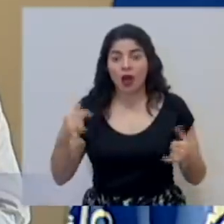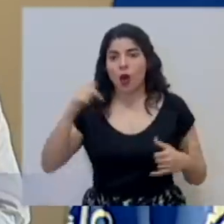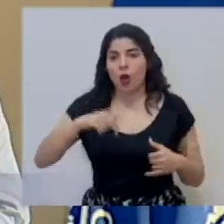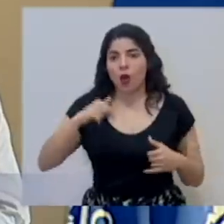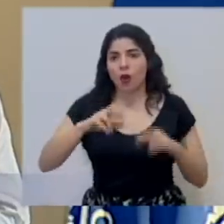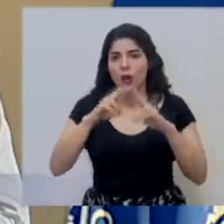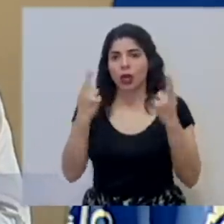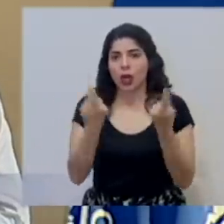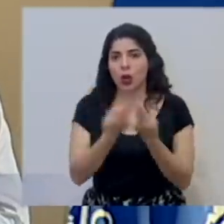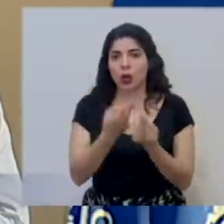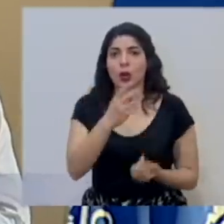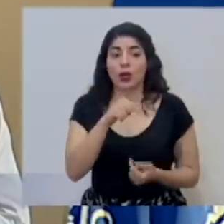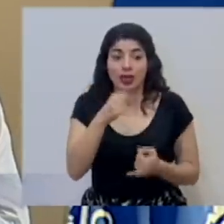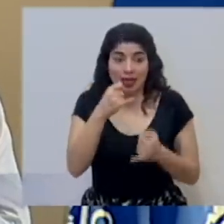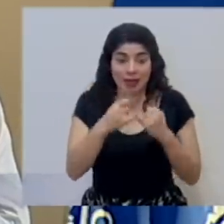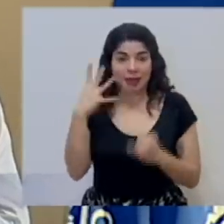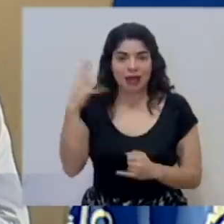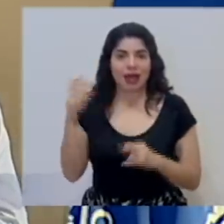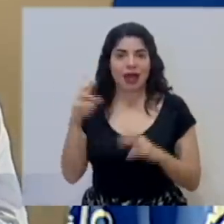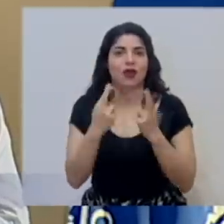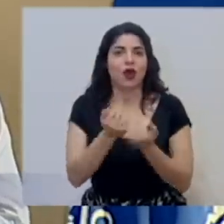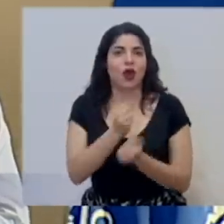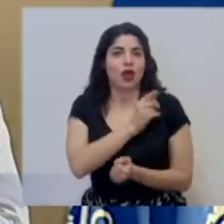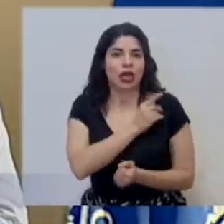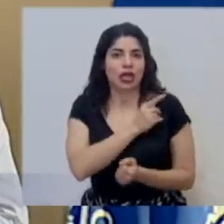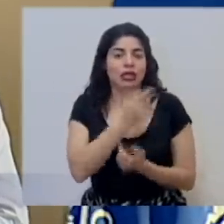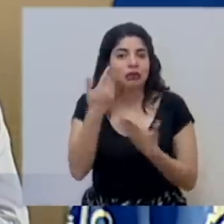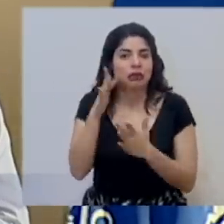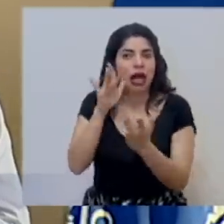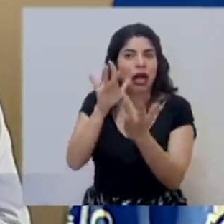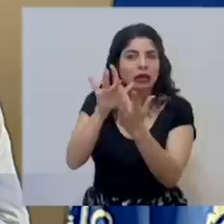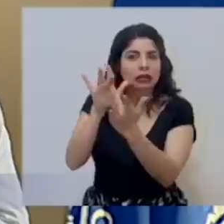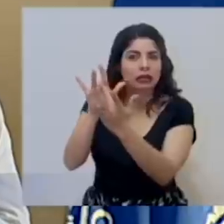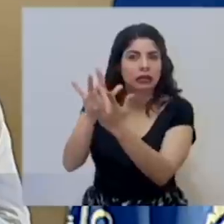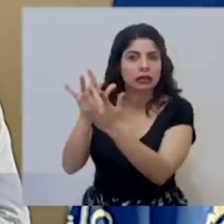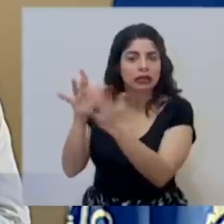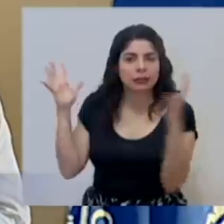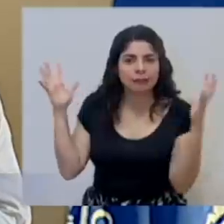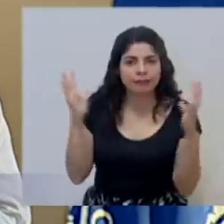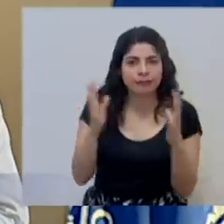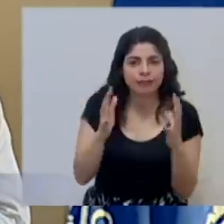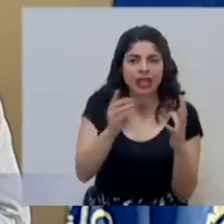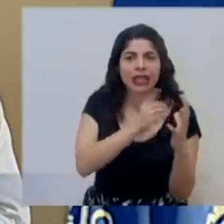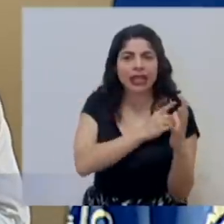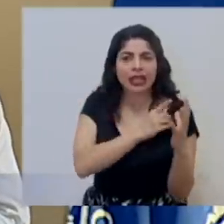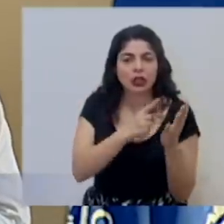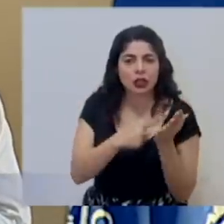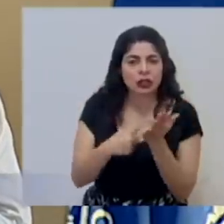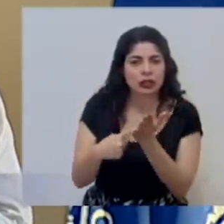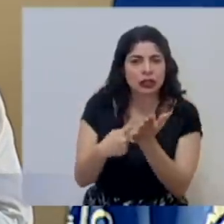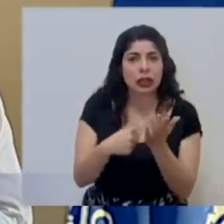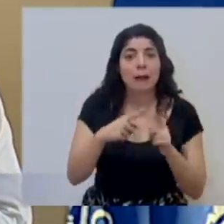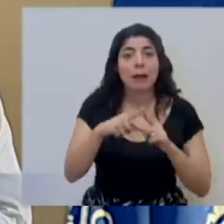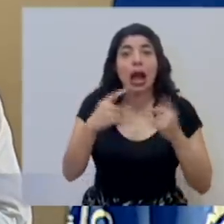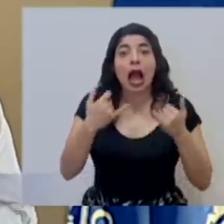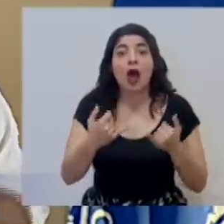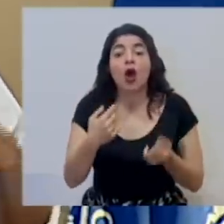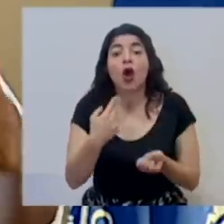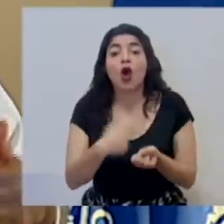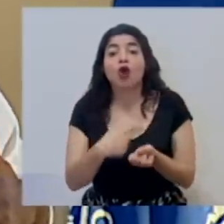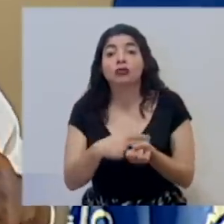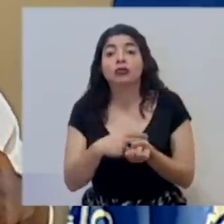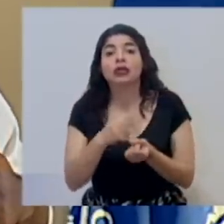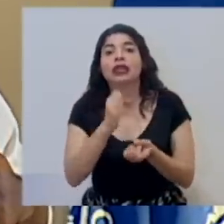tener una reunión con los directores saliendo de acá, ya se les está contactando a cada uno de ellos, pero comienzan a ser